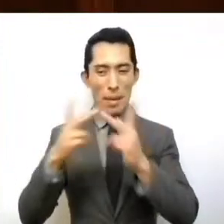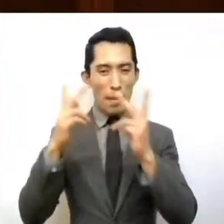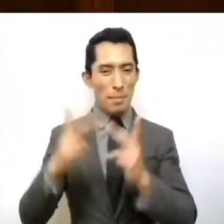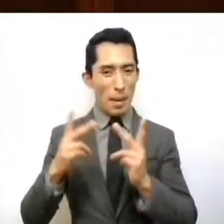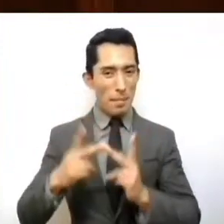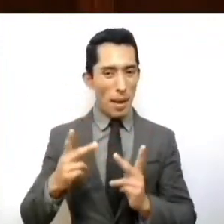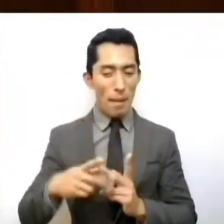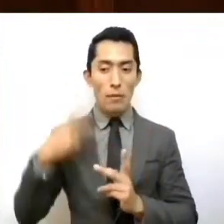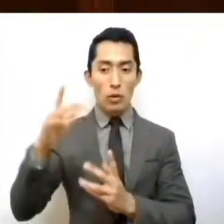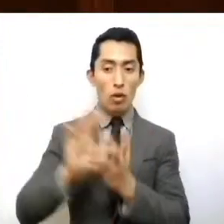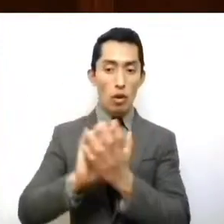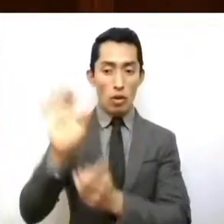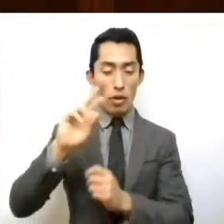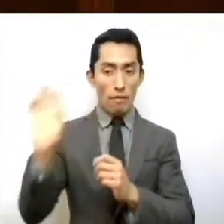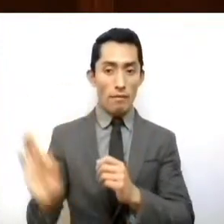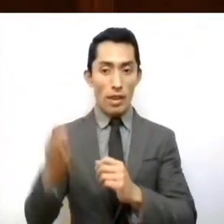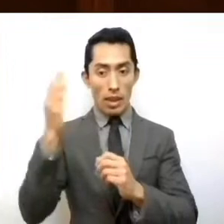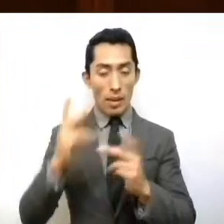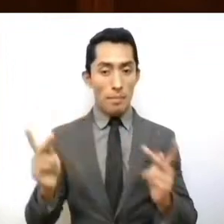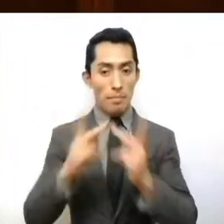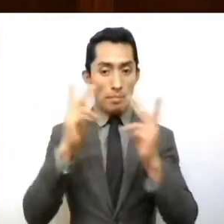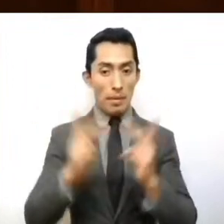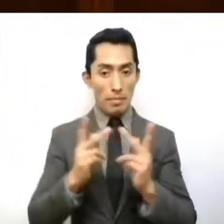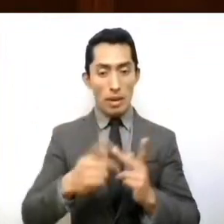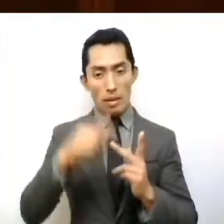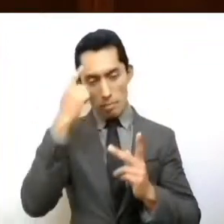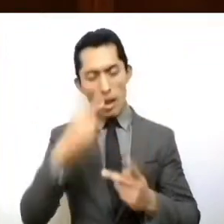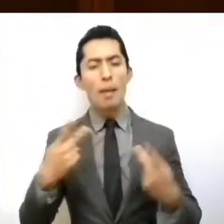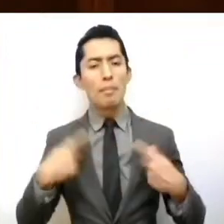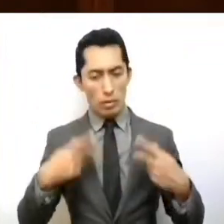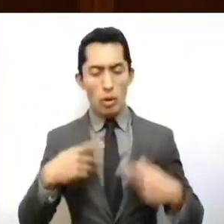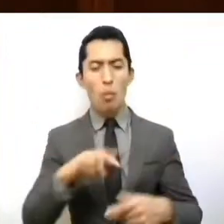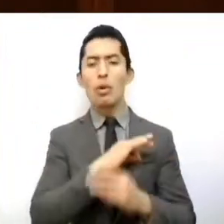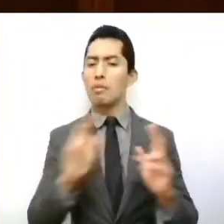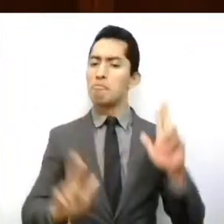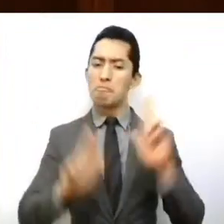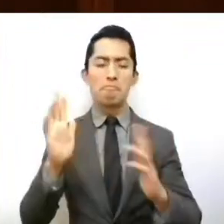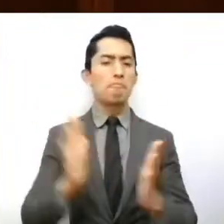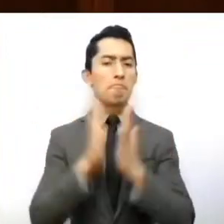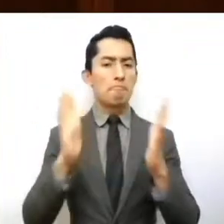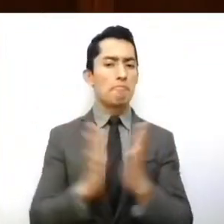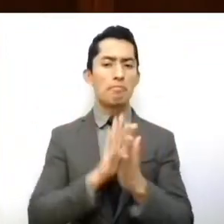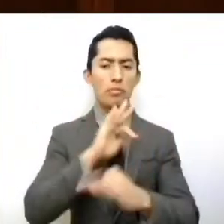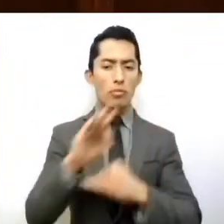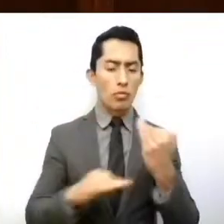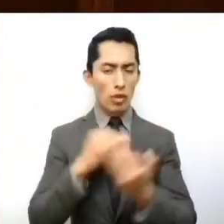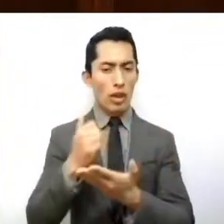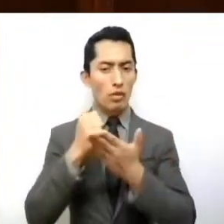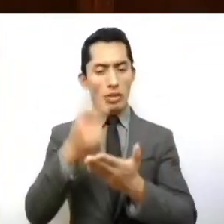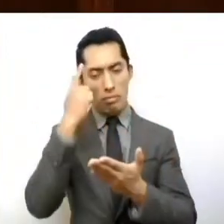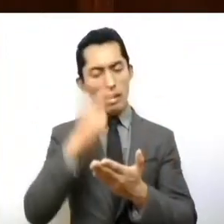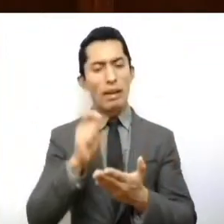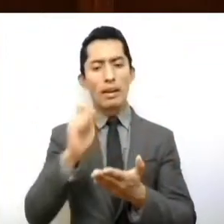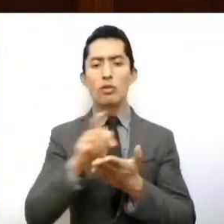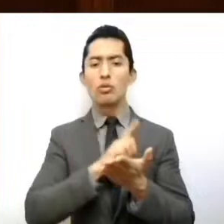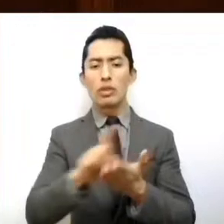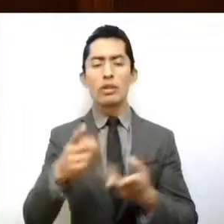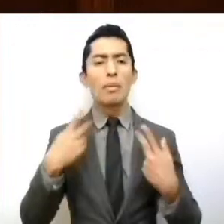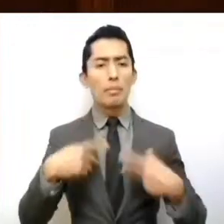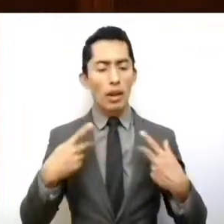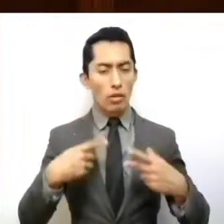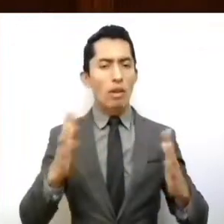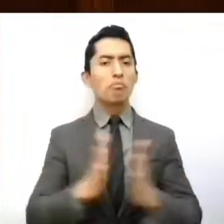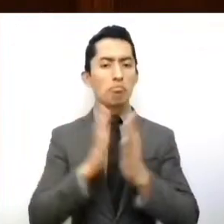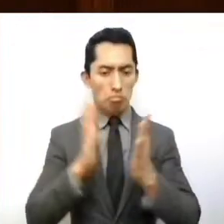Constitución Federal, en materia de mecanismos de participación ciudadana, generar las bases para garantizar los derechos de participación